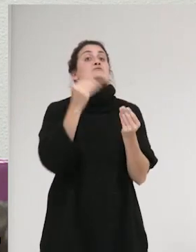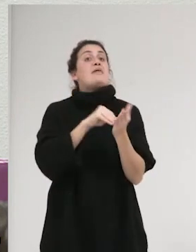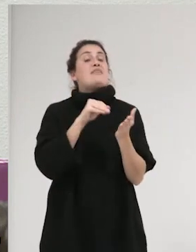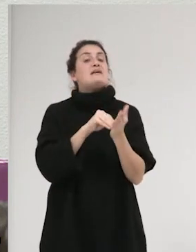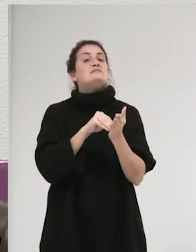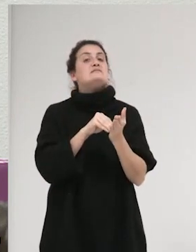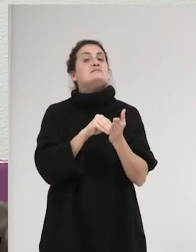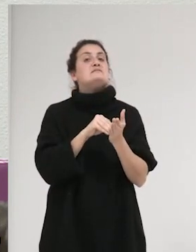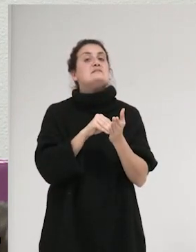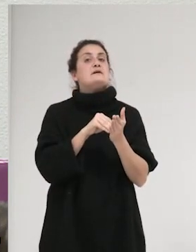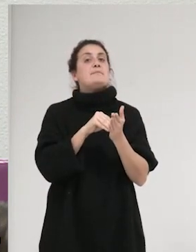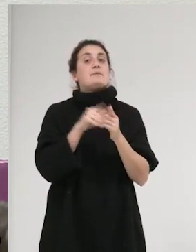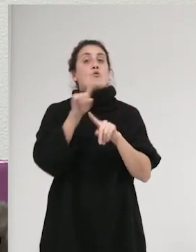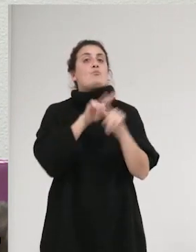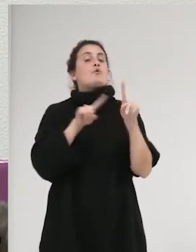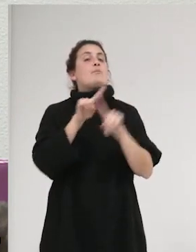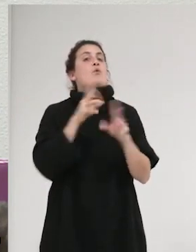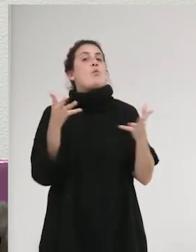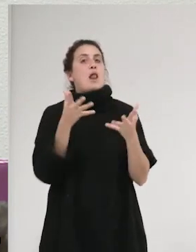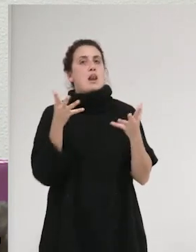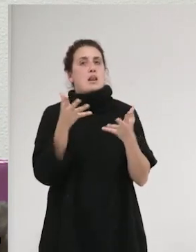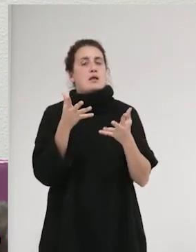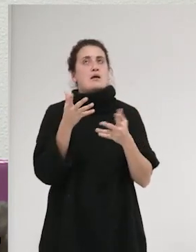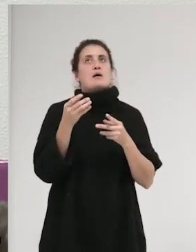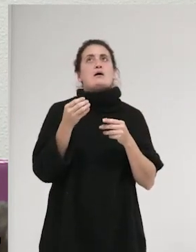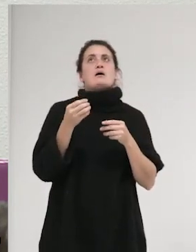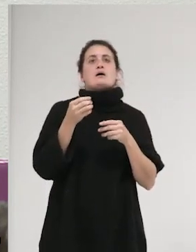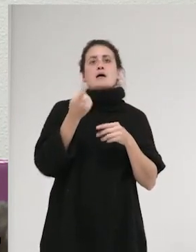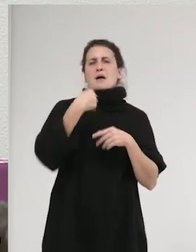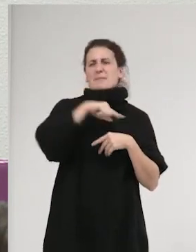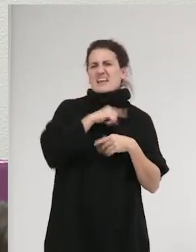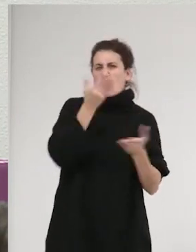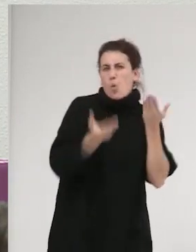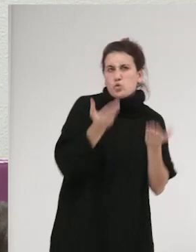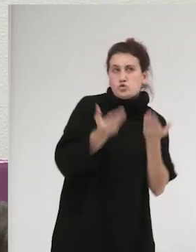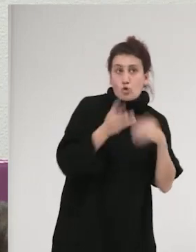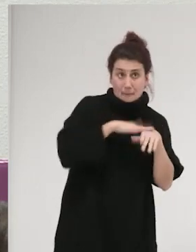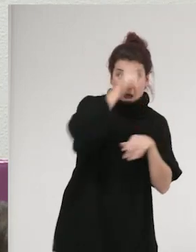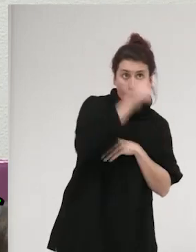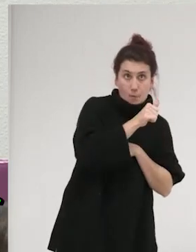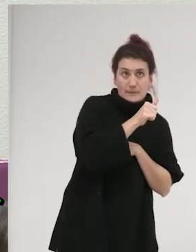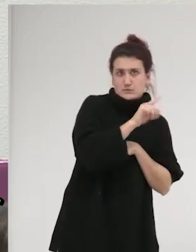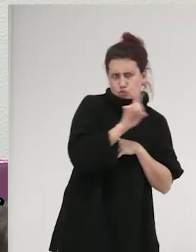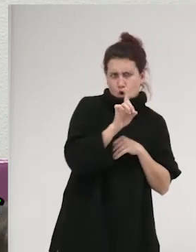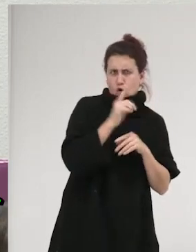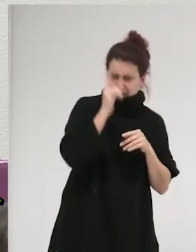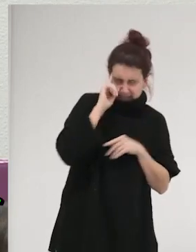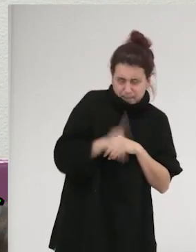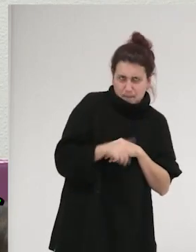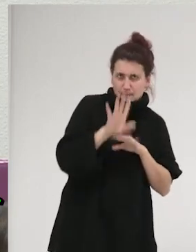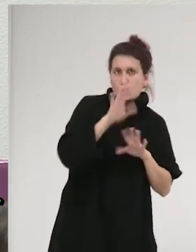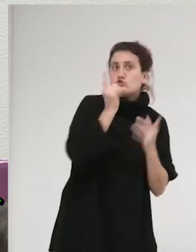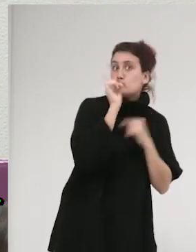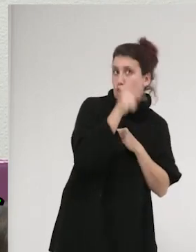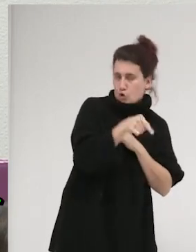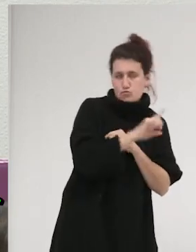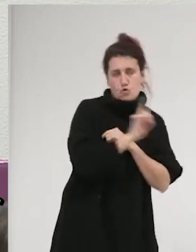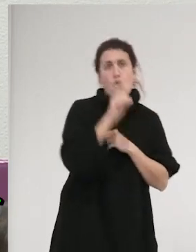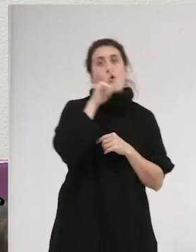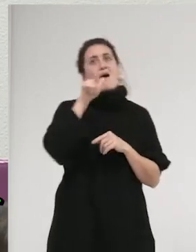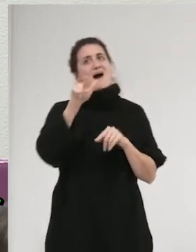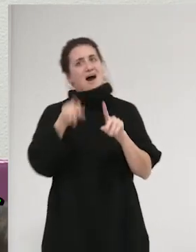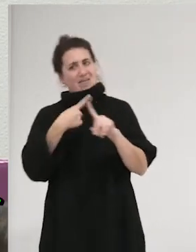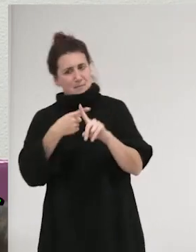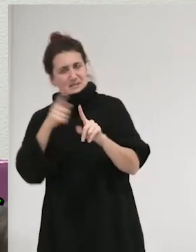y el problema ya no es solo que me parece injusto para los hombres, que también, sino que además nos hace un flaco